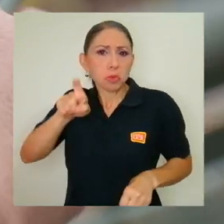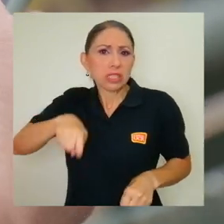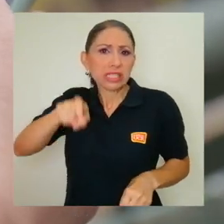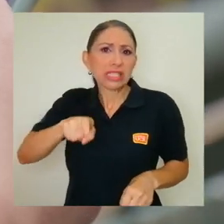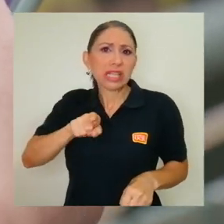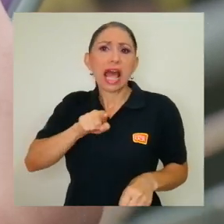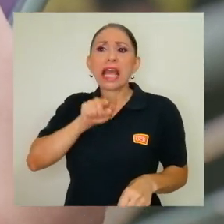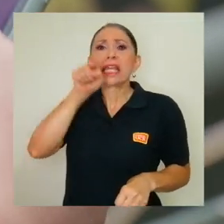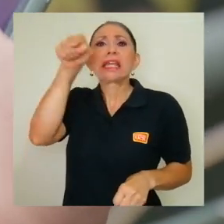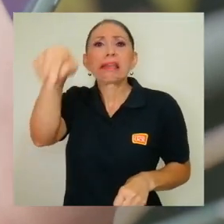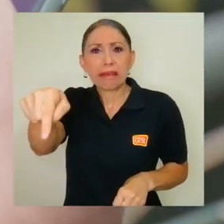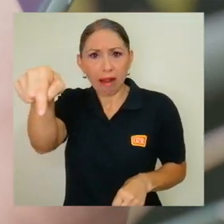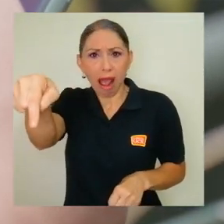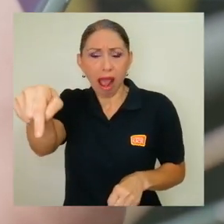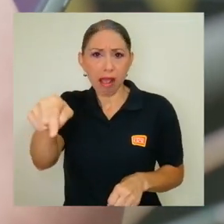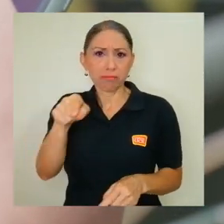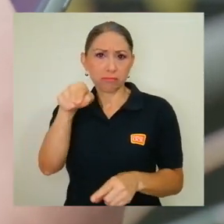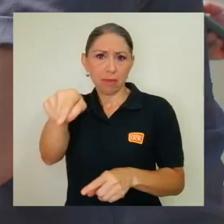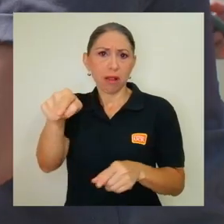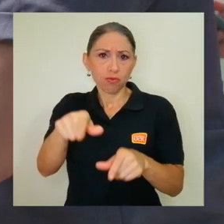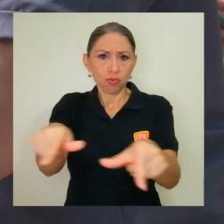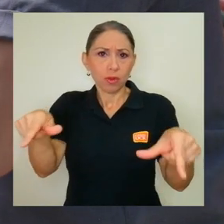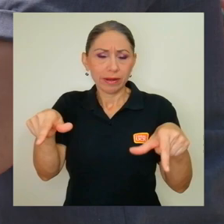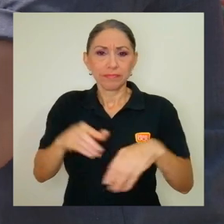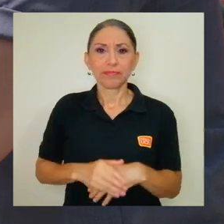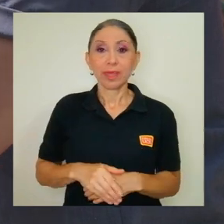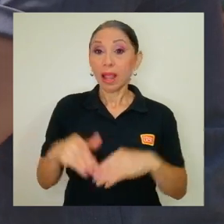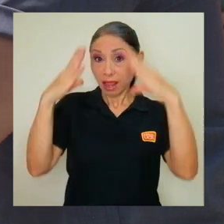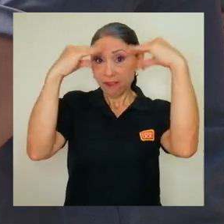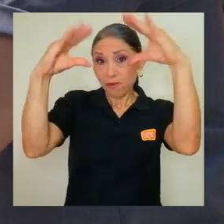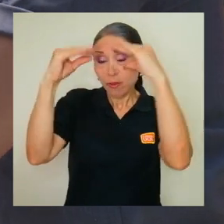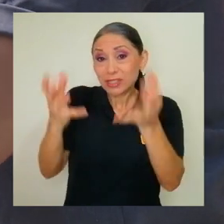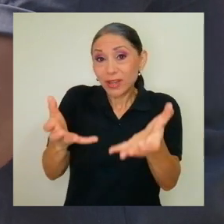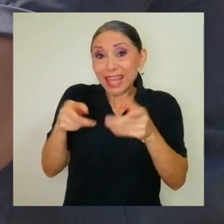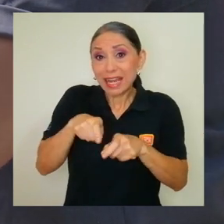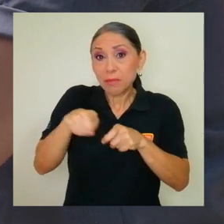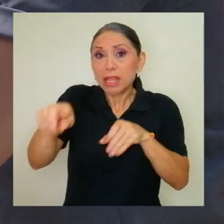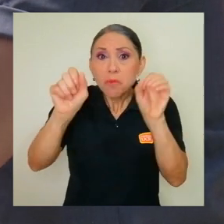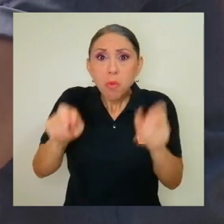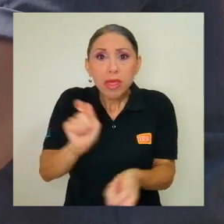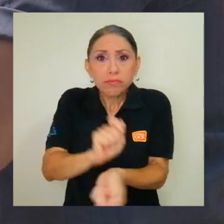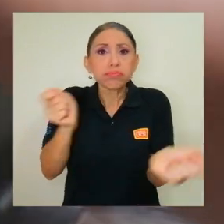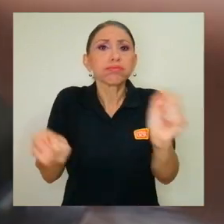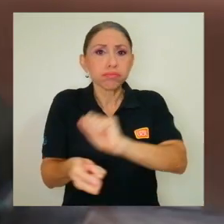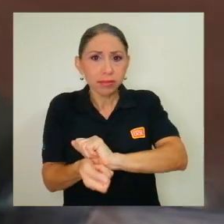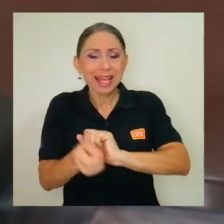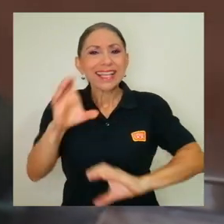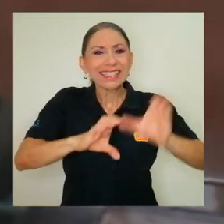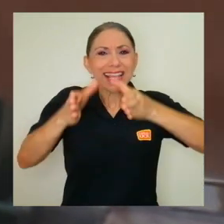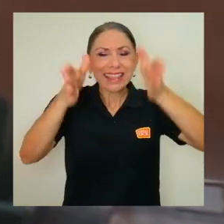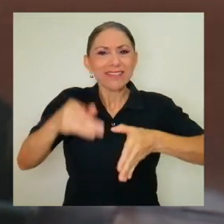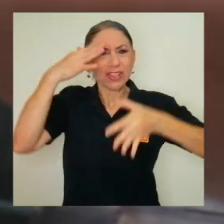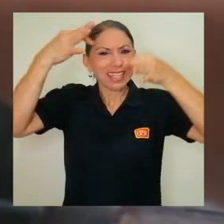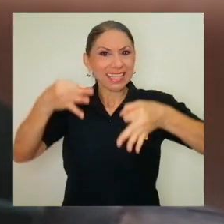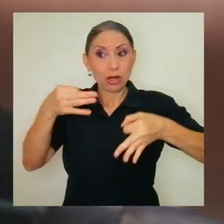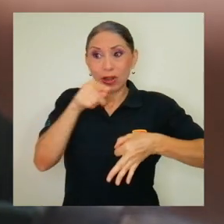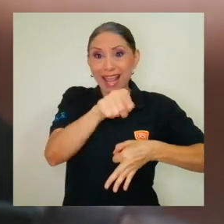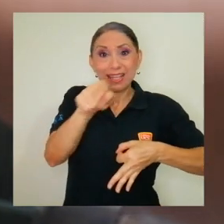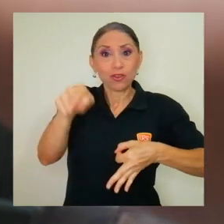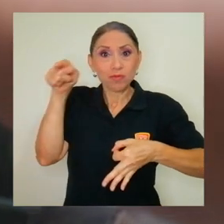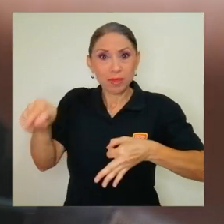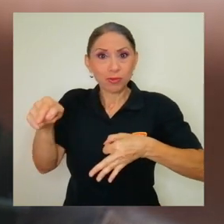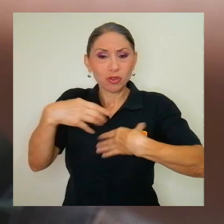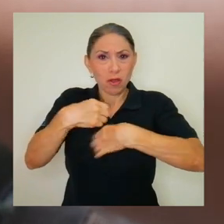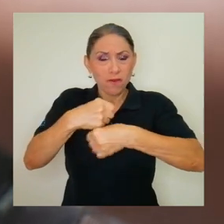haya que estar metido dentro del campo. En vista de que la información que buscan medir puede variar, los científicos decidieron fabricar